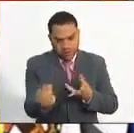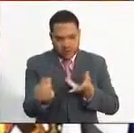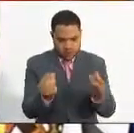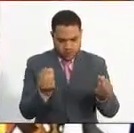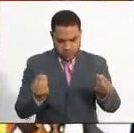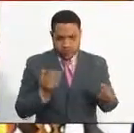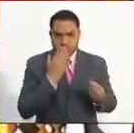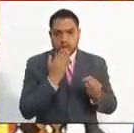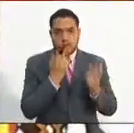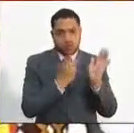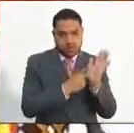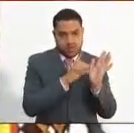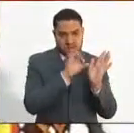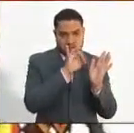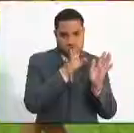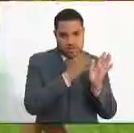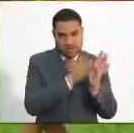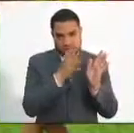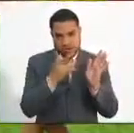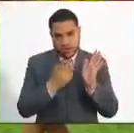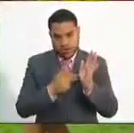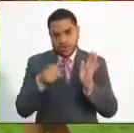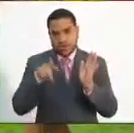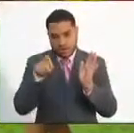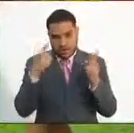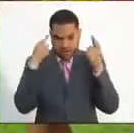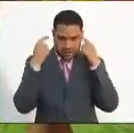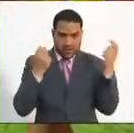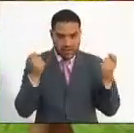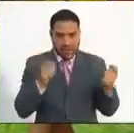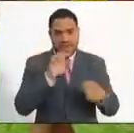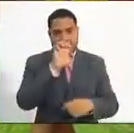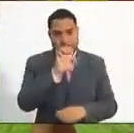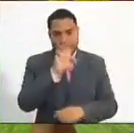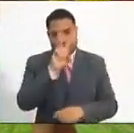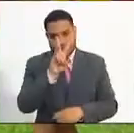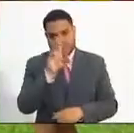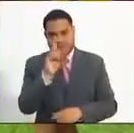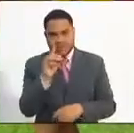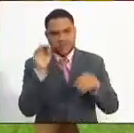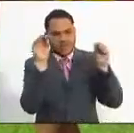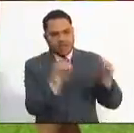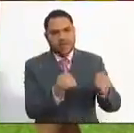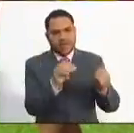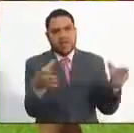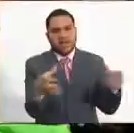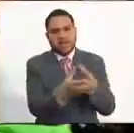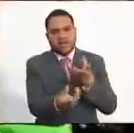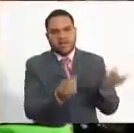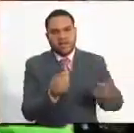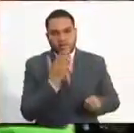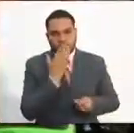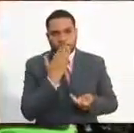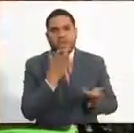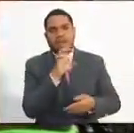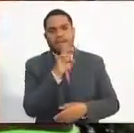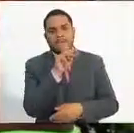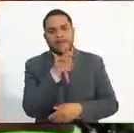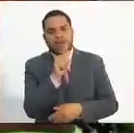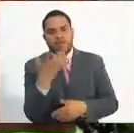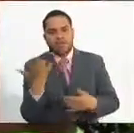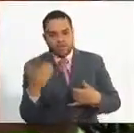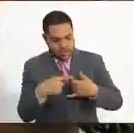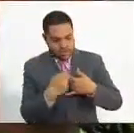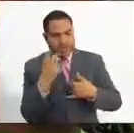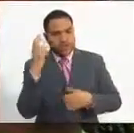Indígenas 2015-2016, Estrategia E3D, reciben capacitación grupos indígenas Embera localizados en el entorno de